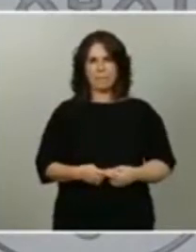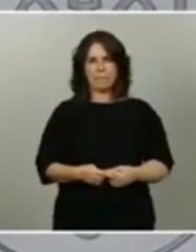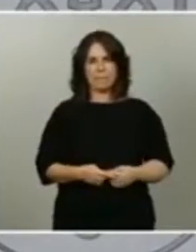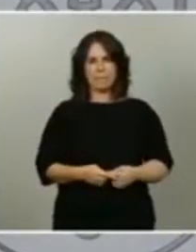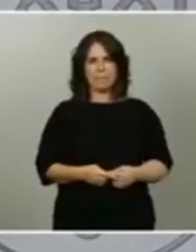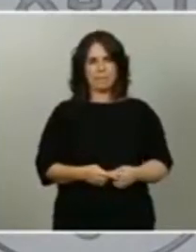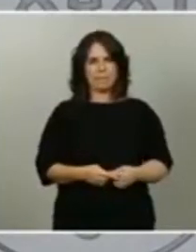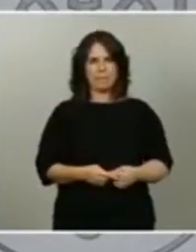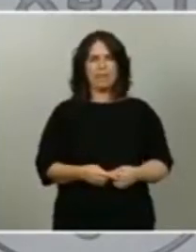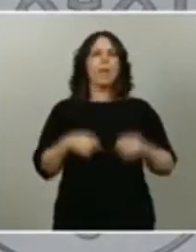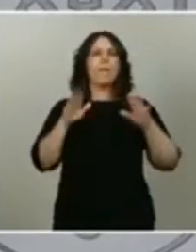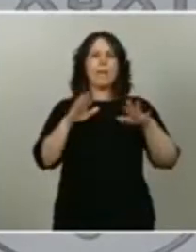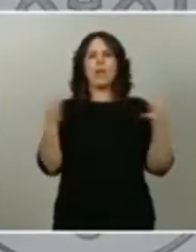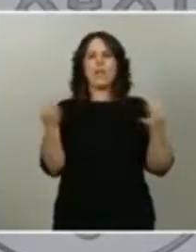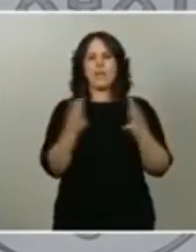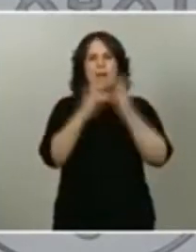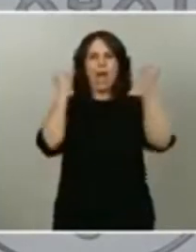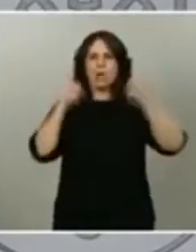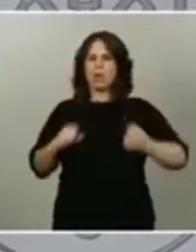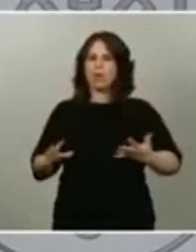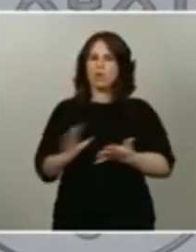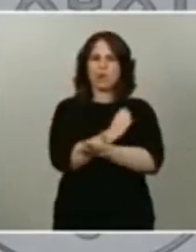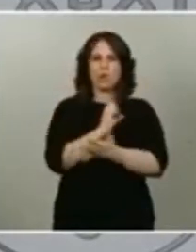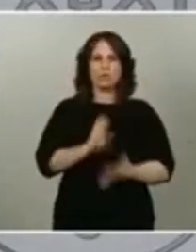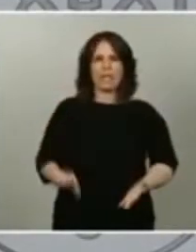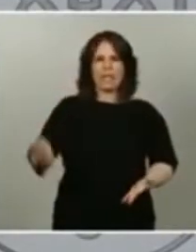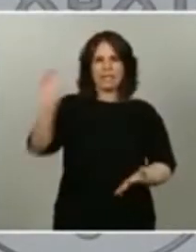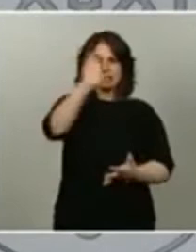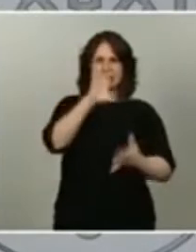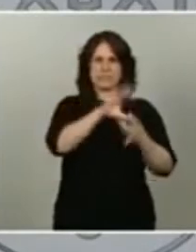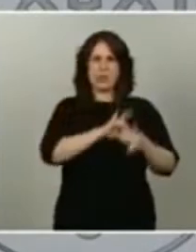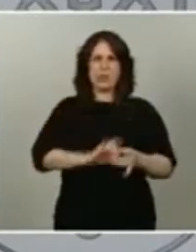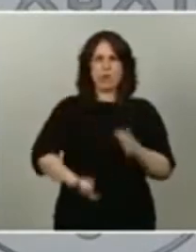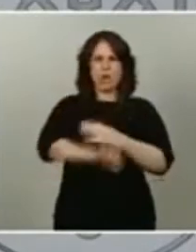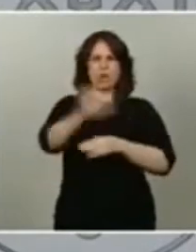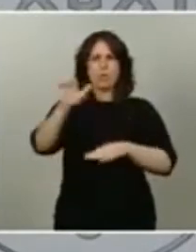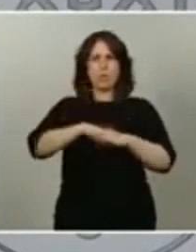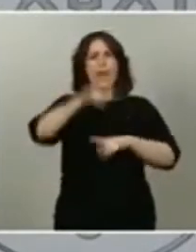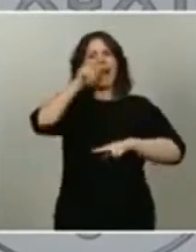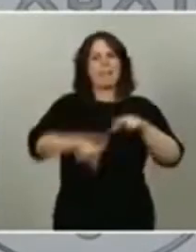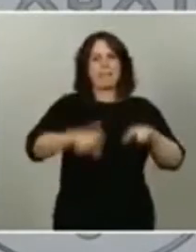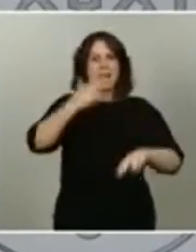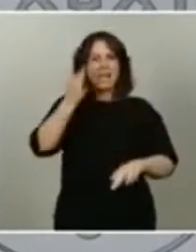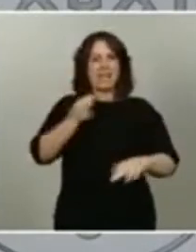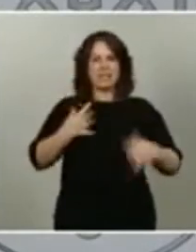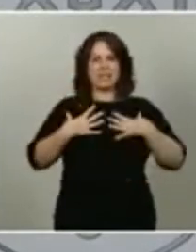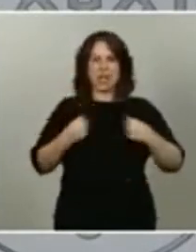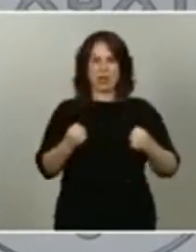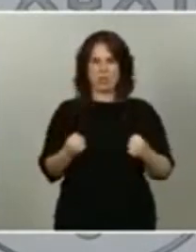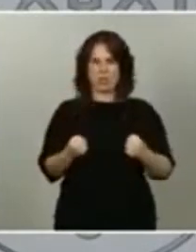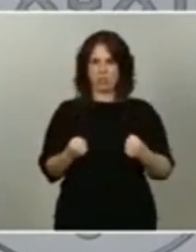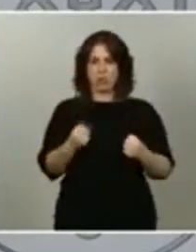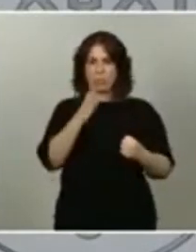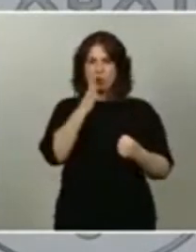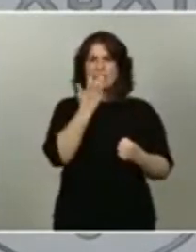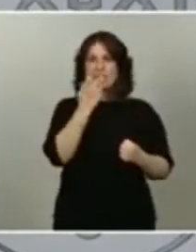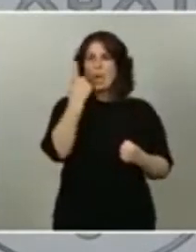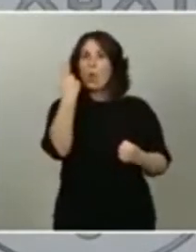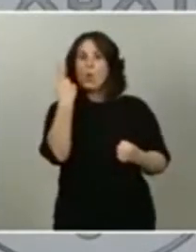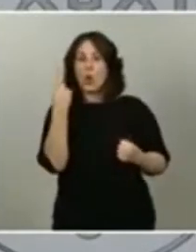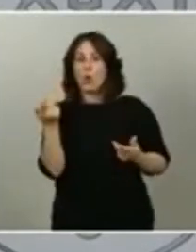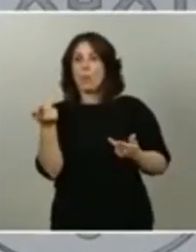para la salud y para la seguridad, porque el simple hecho de que un solo país permita la entrada, luego la libre circulación